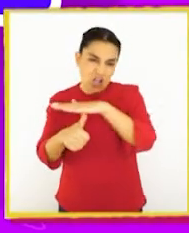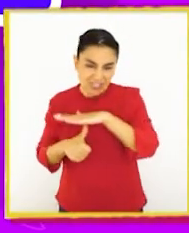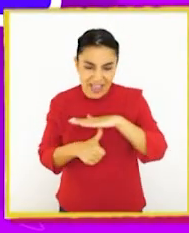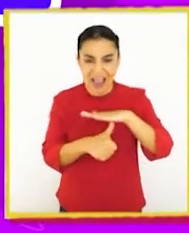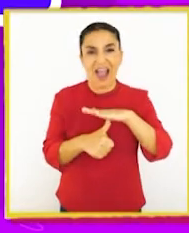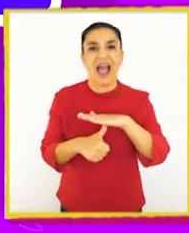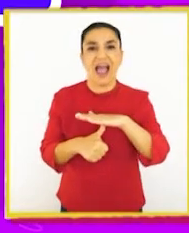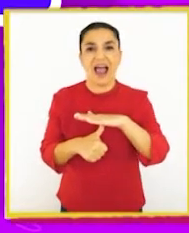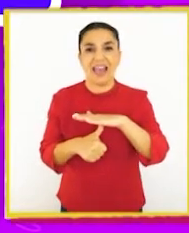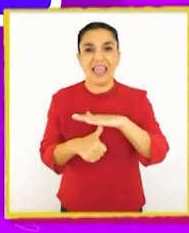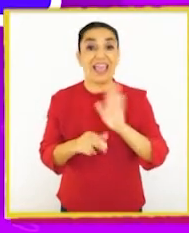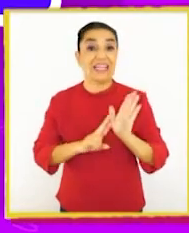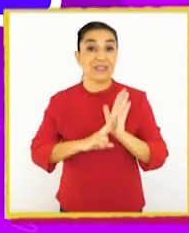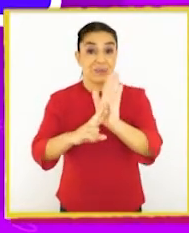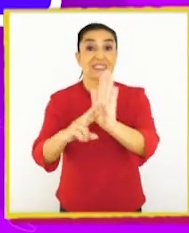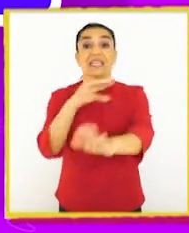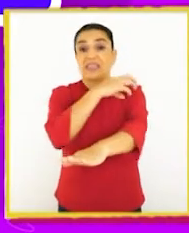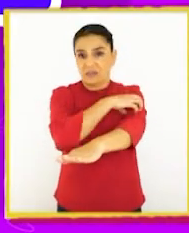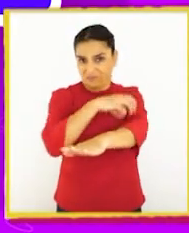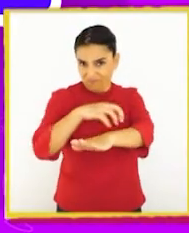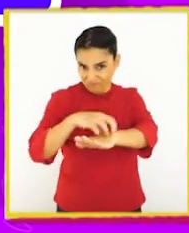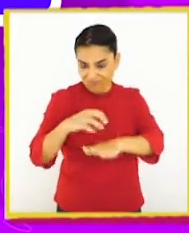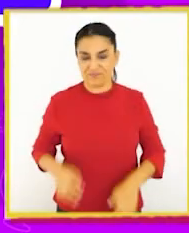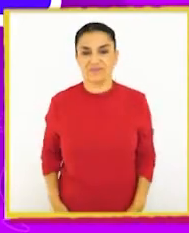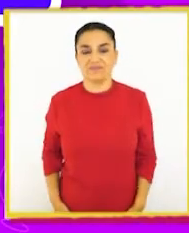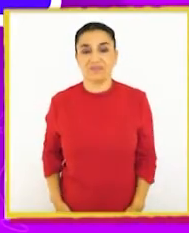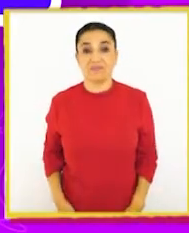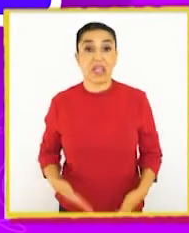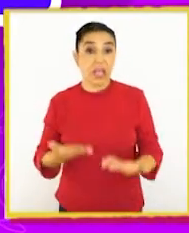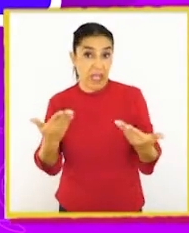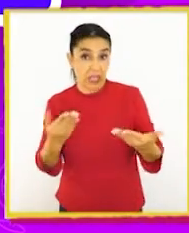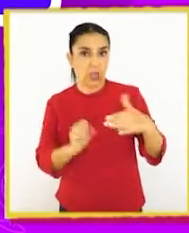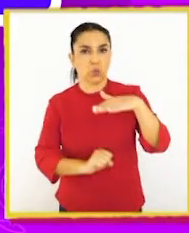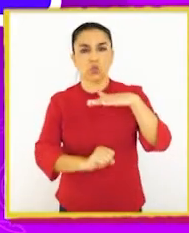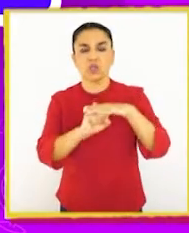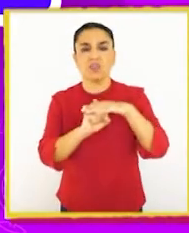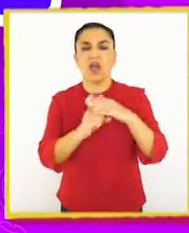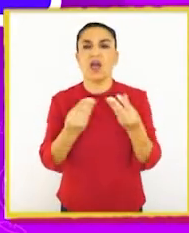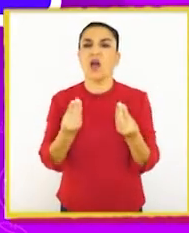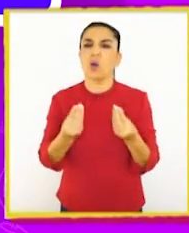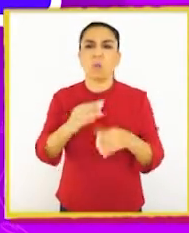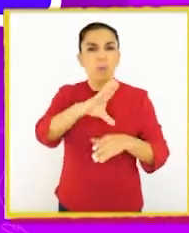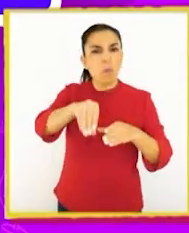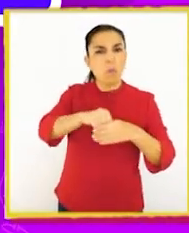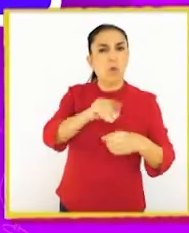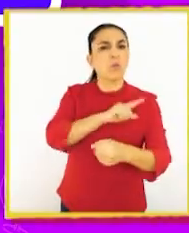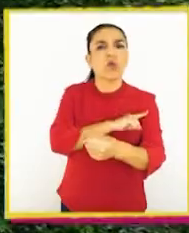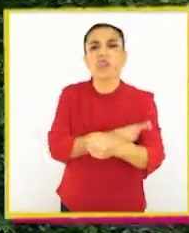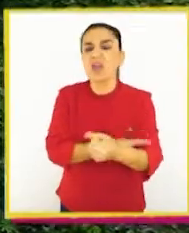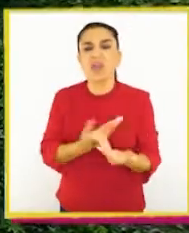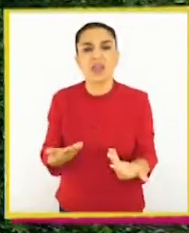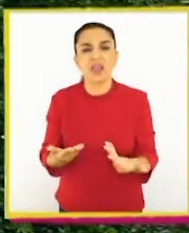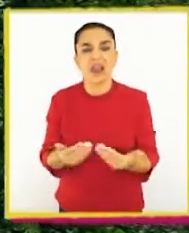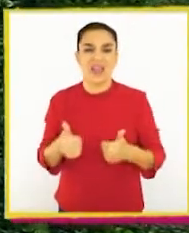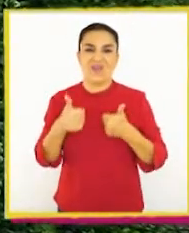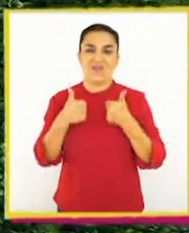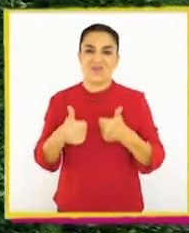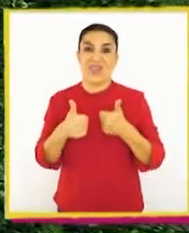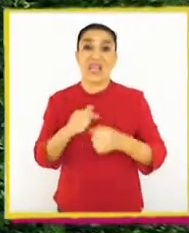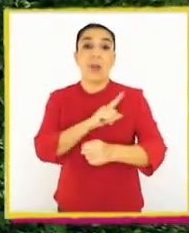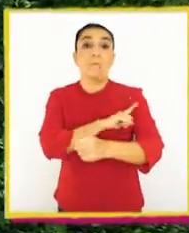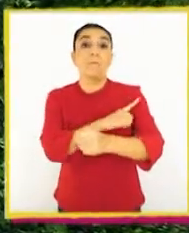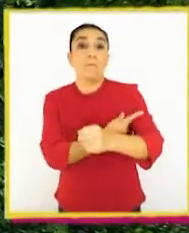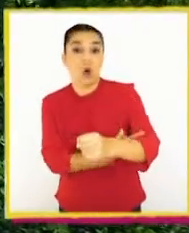concejales y consejeros regionales. Estos cargos, ¿a qué poder pertenecerán? Muy bien,